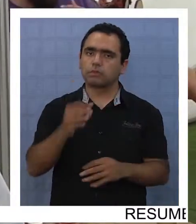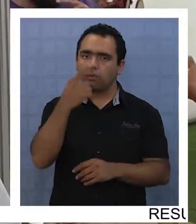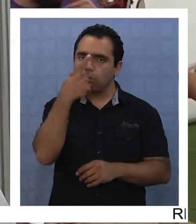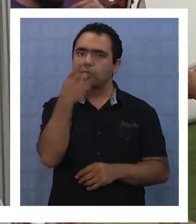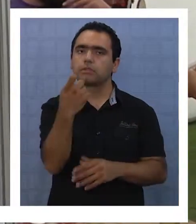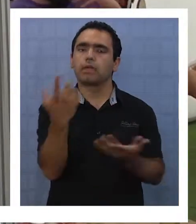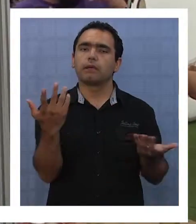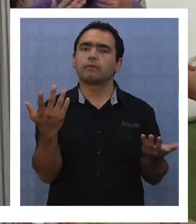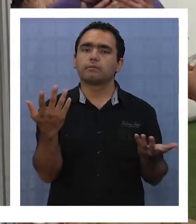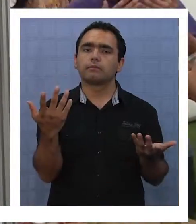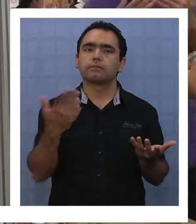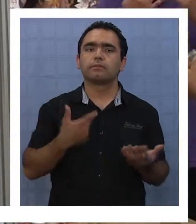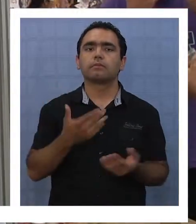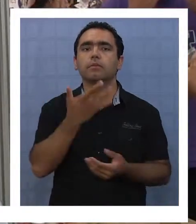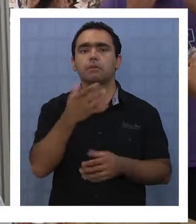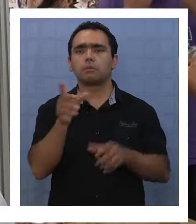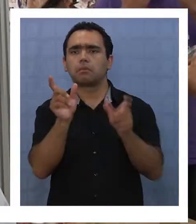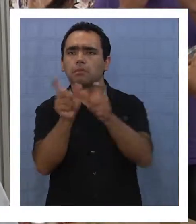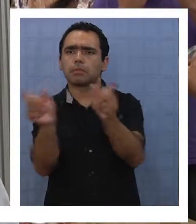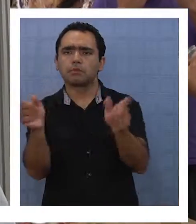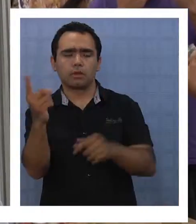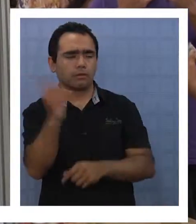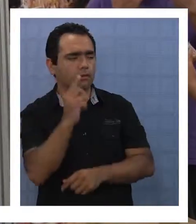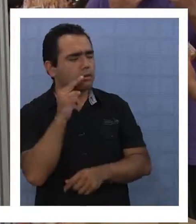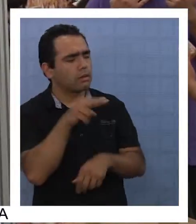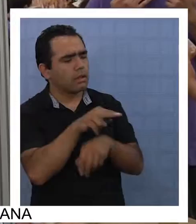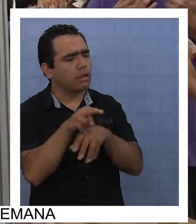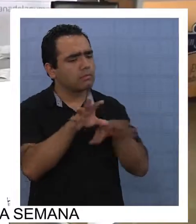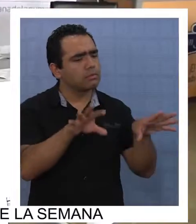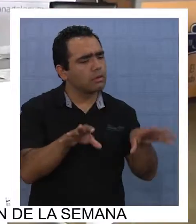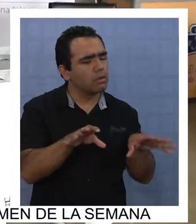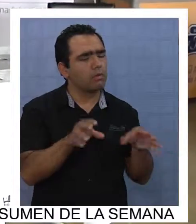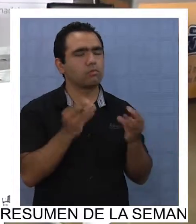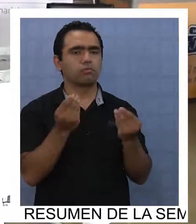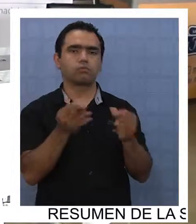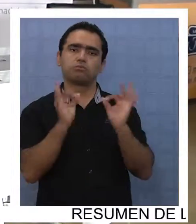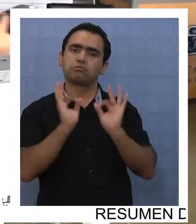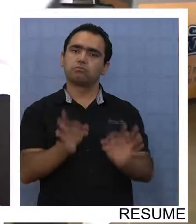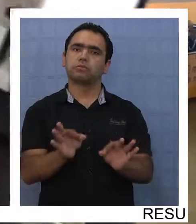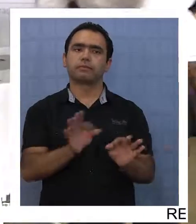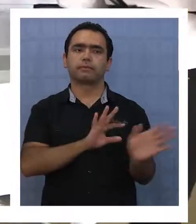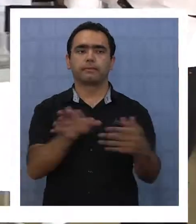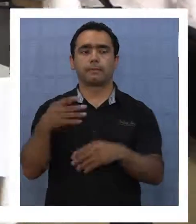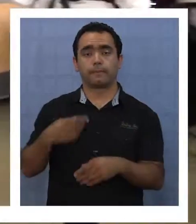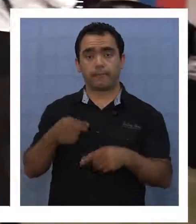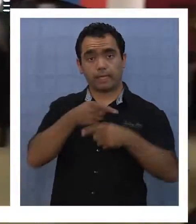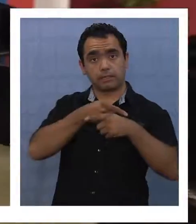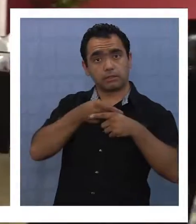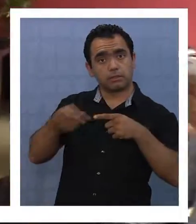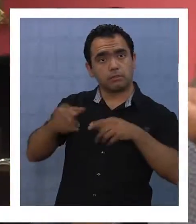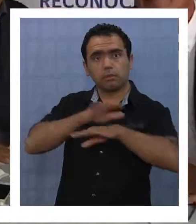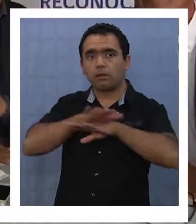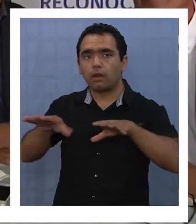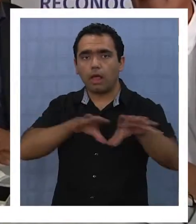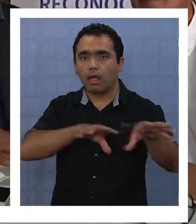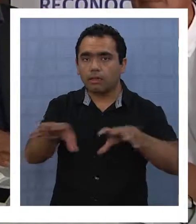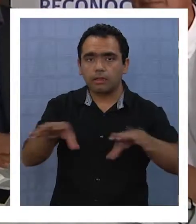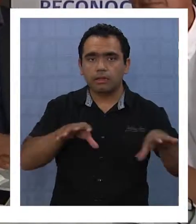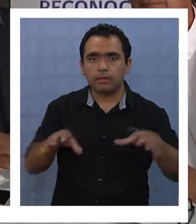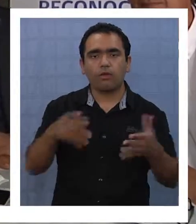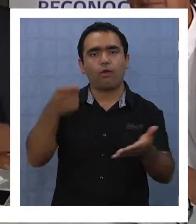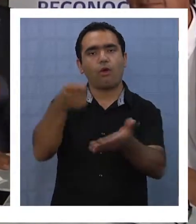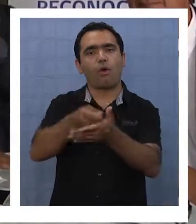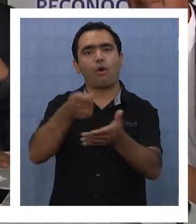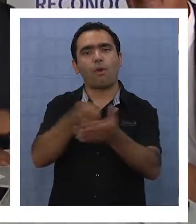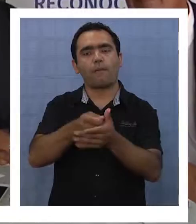ve el producto y dice, ah, esta gente nos está vendiendo cuestiones chantes. La semana de la PyME finalizó con la actividad denominada Compra PyME,